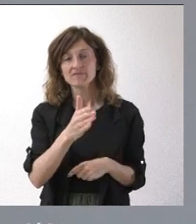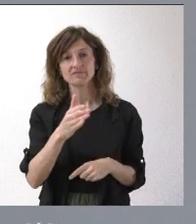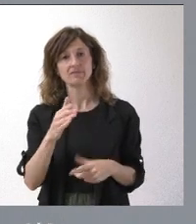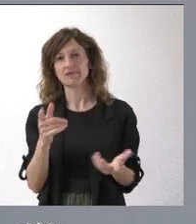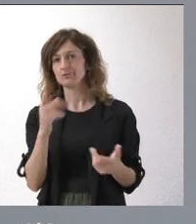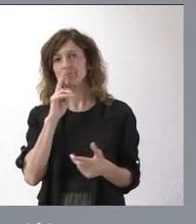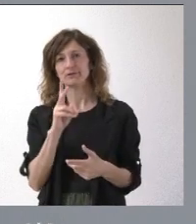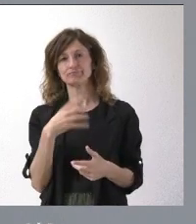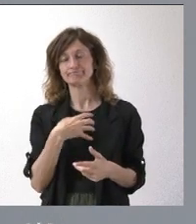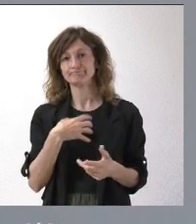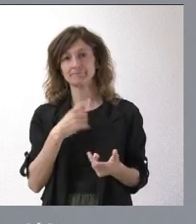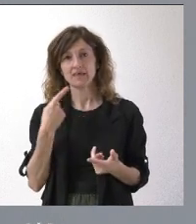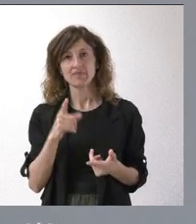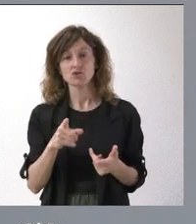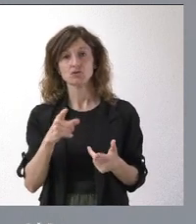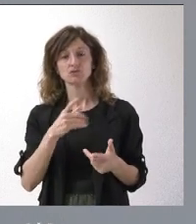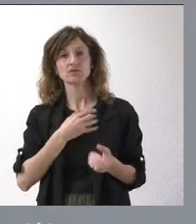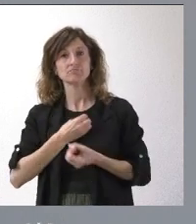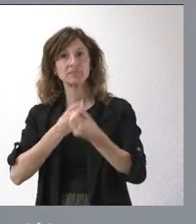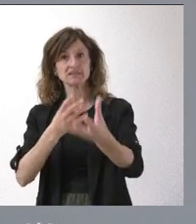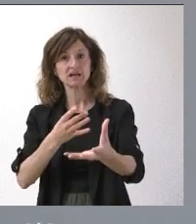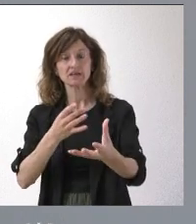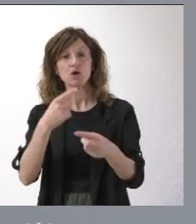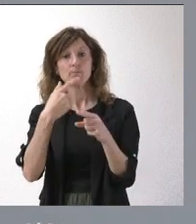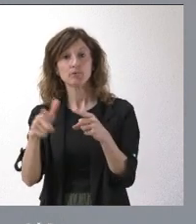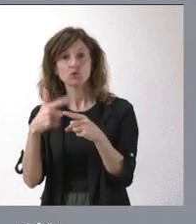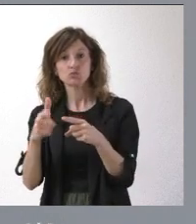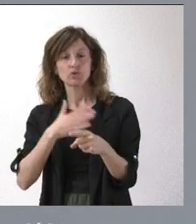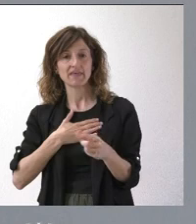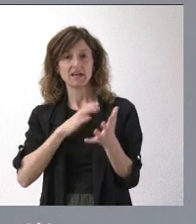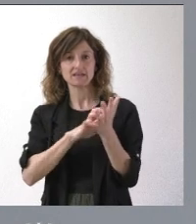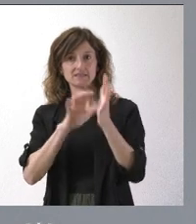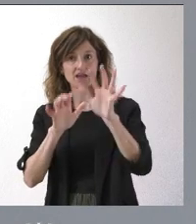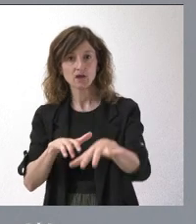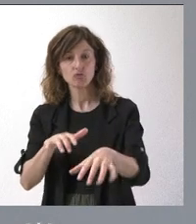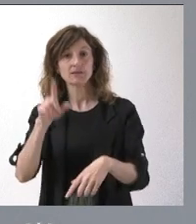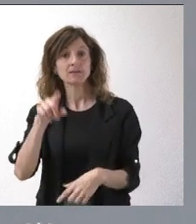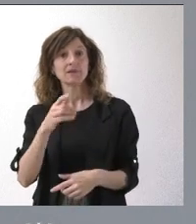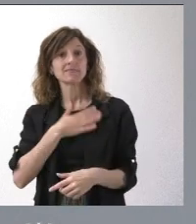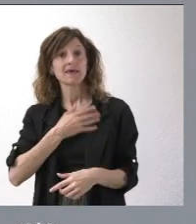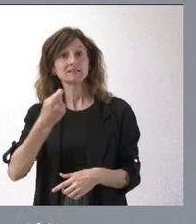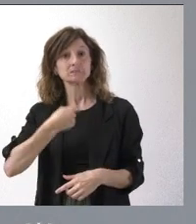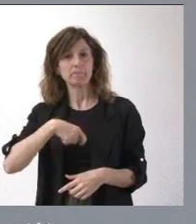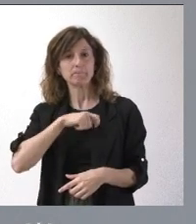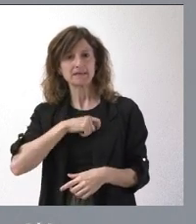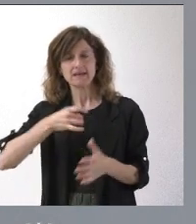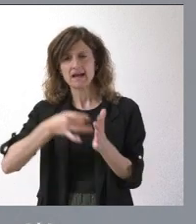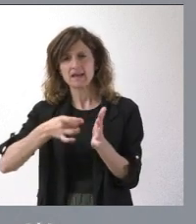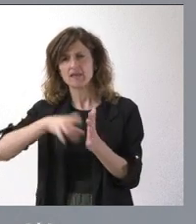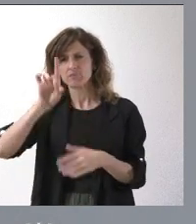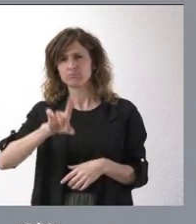perjudicial. Y nuestro mensaje es claro e inequívoco. Los productos de Castilla y León y los productos de España son de primera calidad,